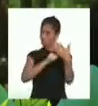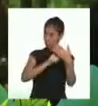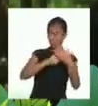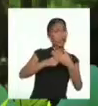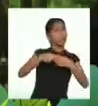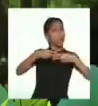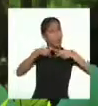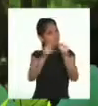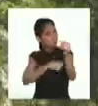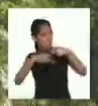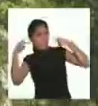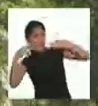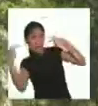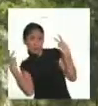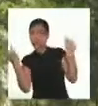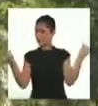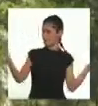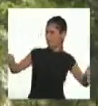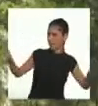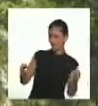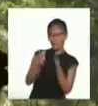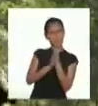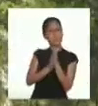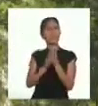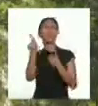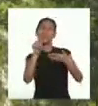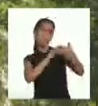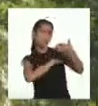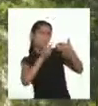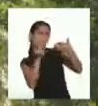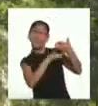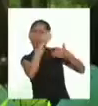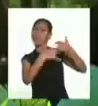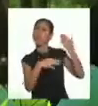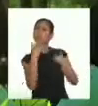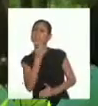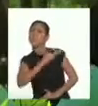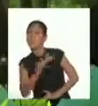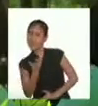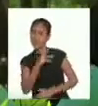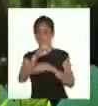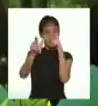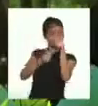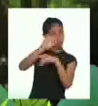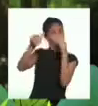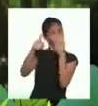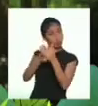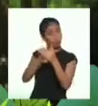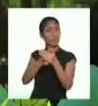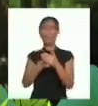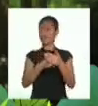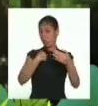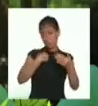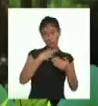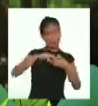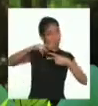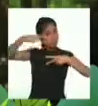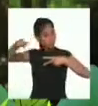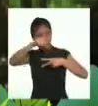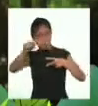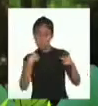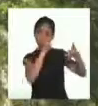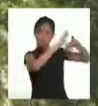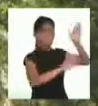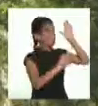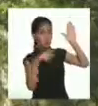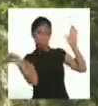Amazonía! ¡Ja, ja! ¿Y quién leerá tu texto? ¡Todos los que lean el periódico de mi comunidad!